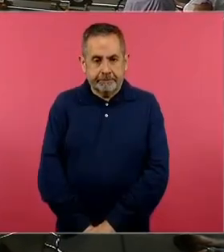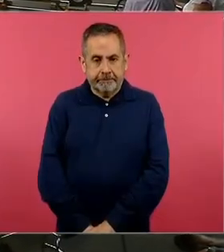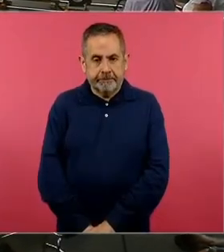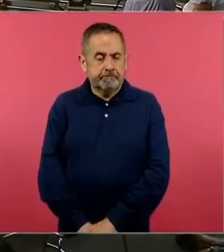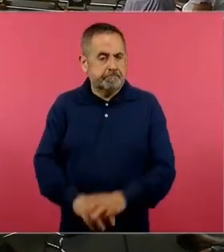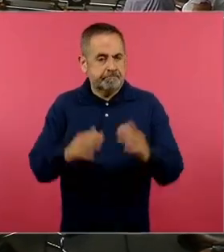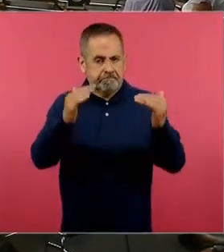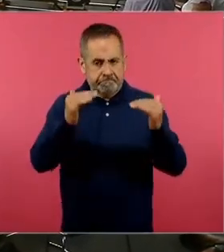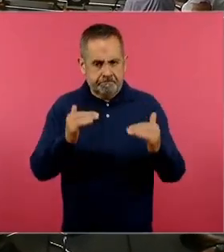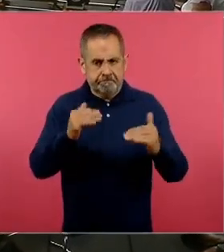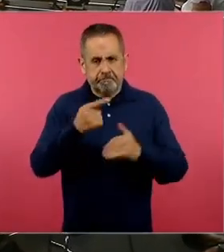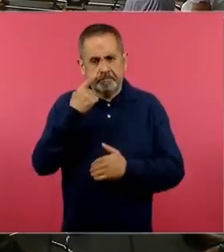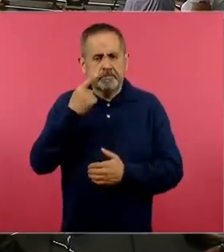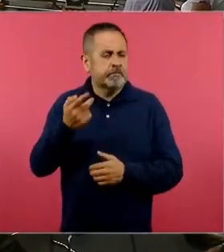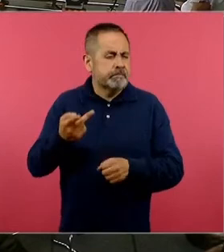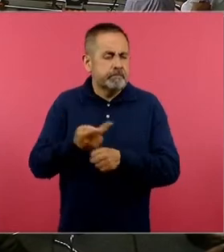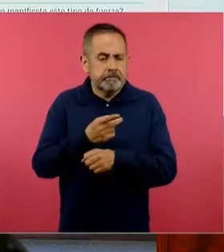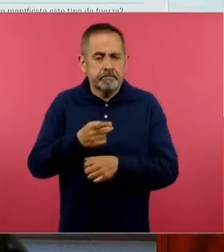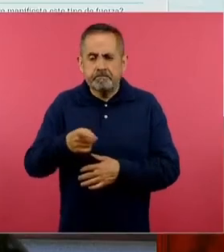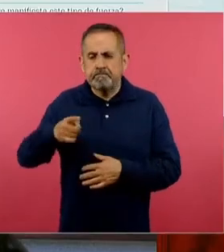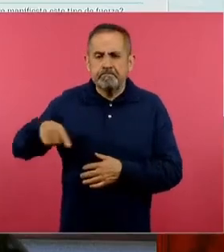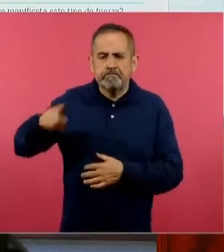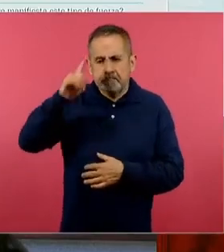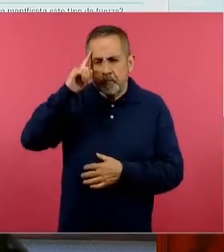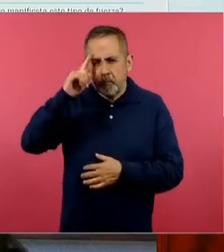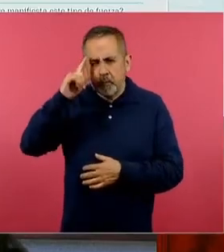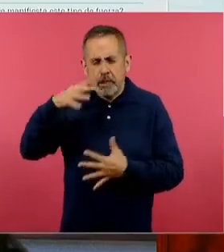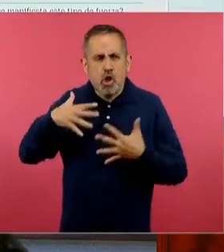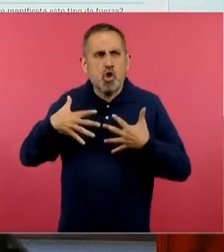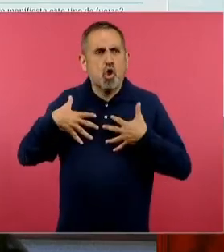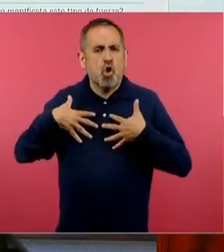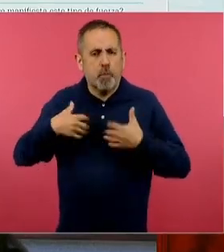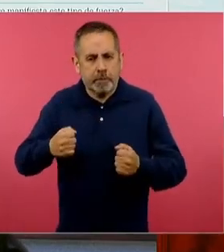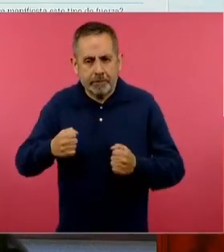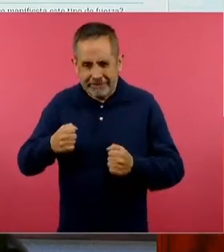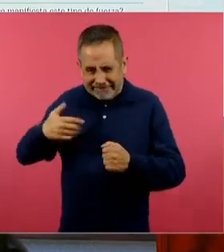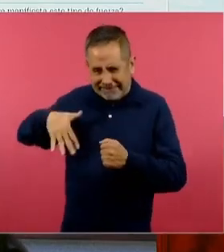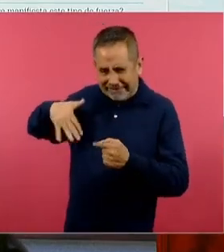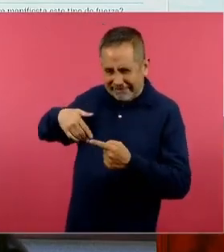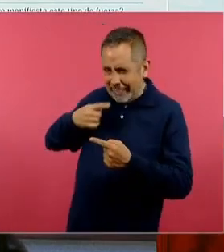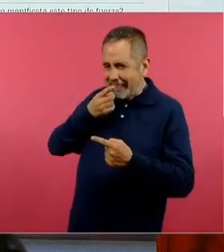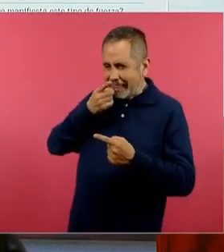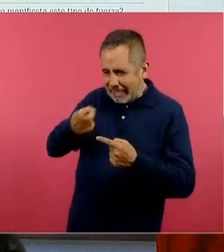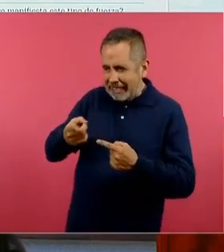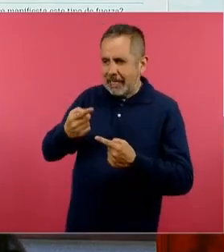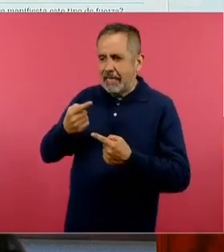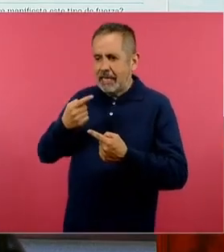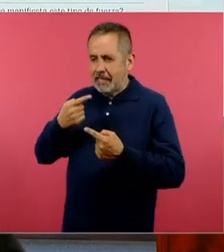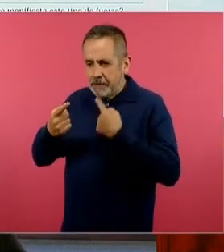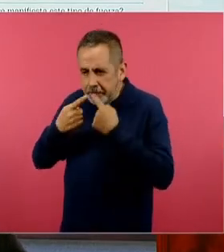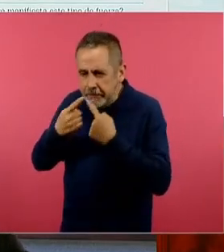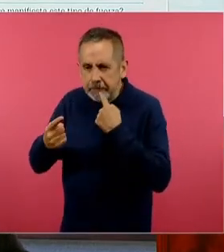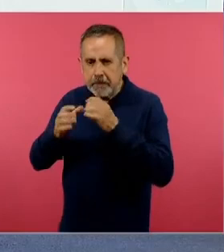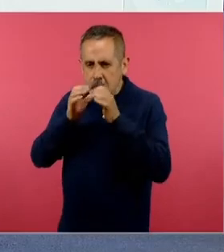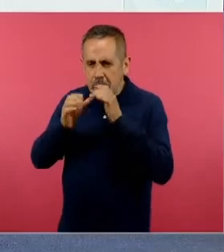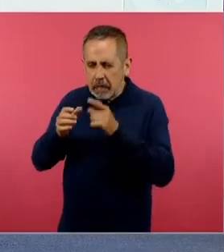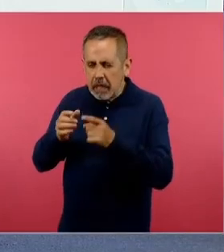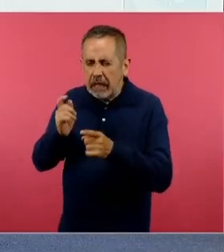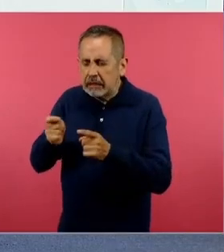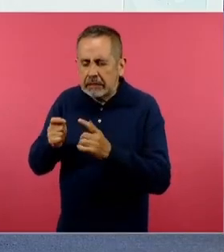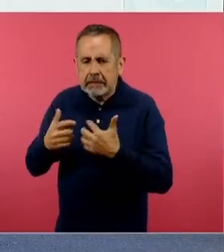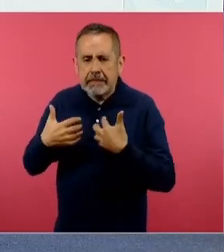En la siguiente etapa, vamos a comprender, vamos a hacer una recopilación de lo que hemos logrado hasta ahora y también apoyarnos en otros